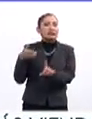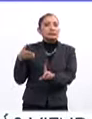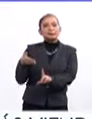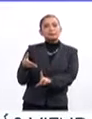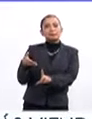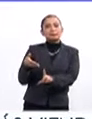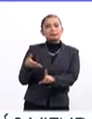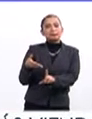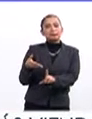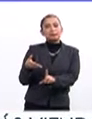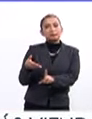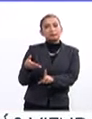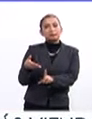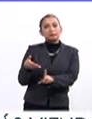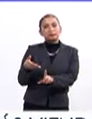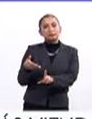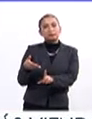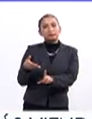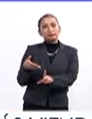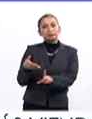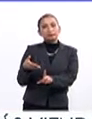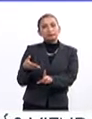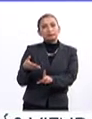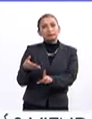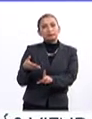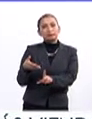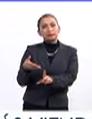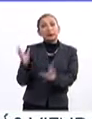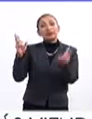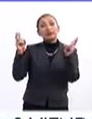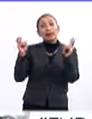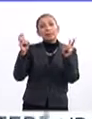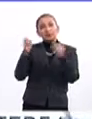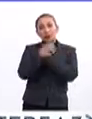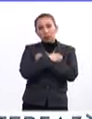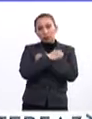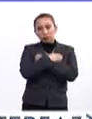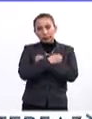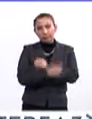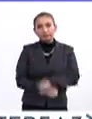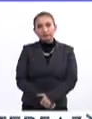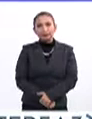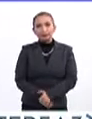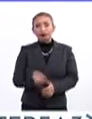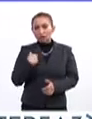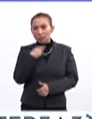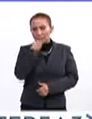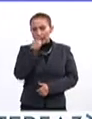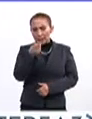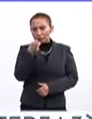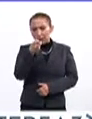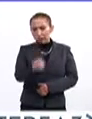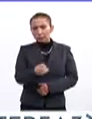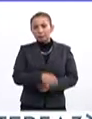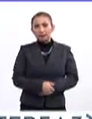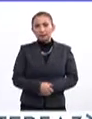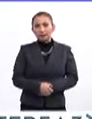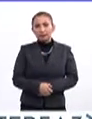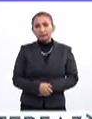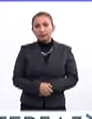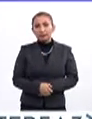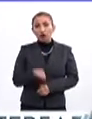precisamente los temas educativos. Les comentaba precisamente eso que